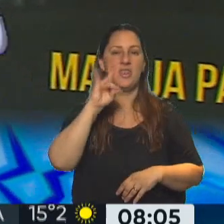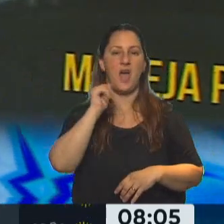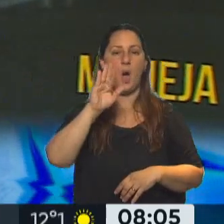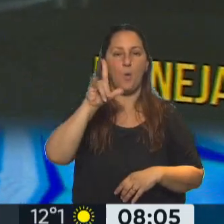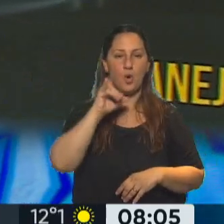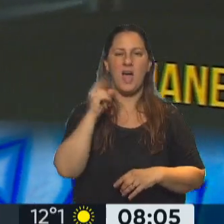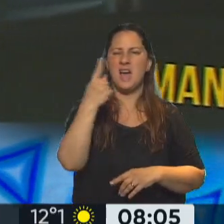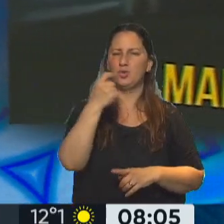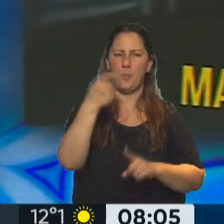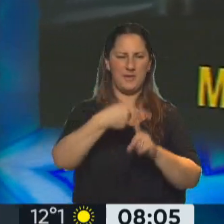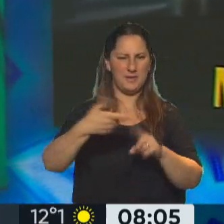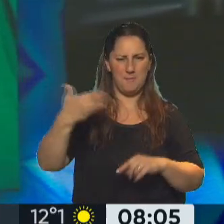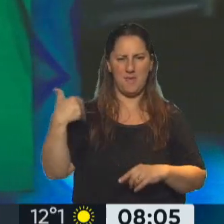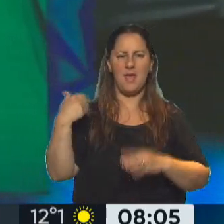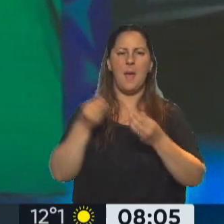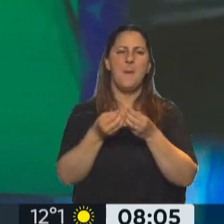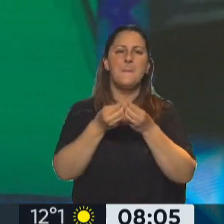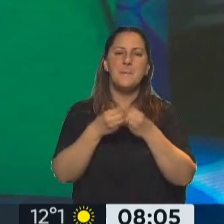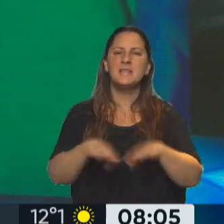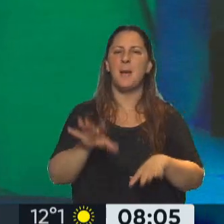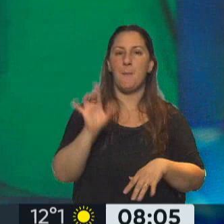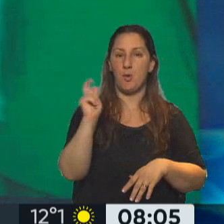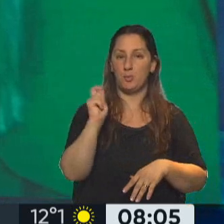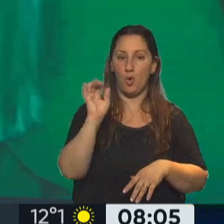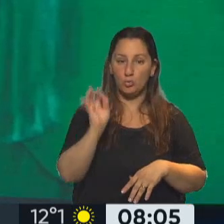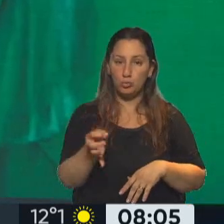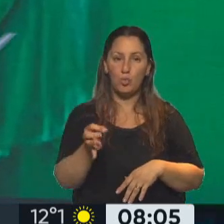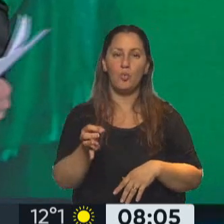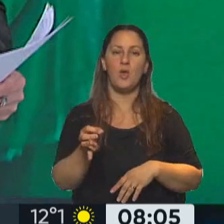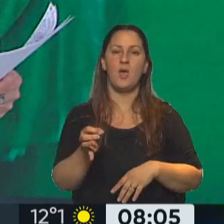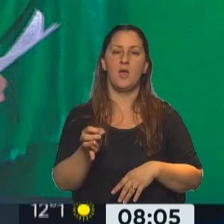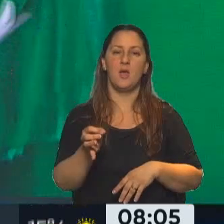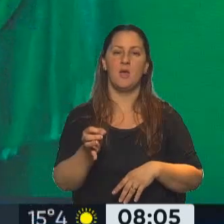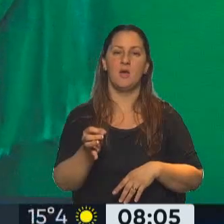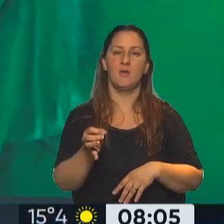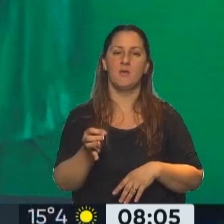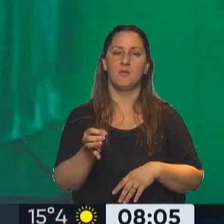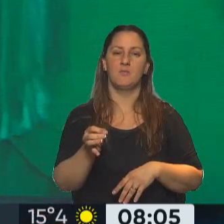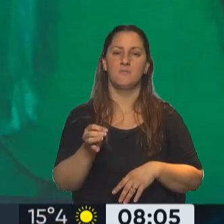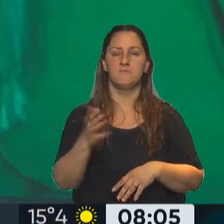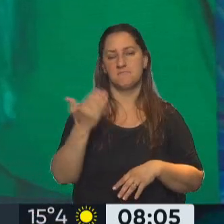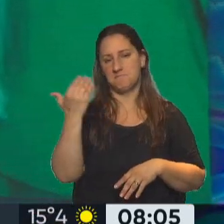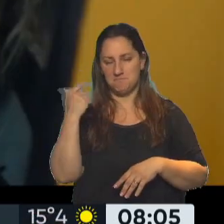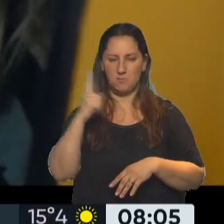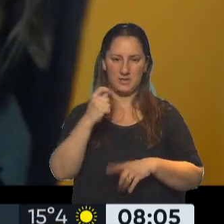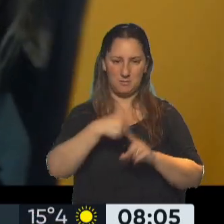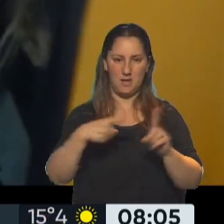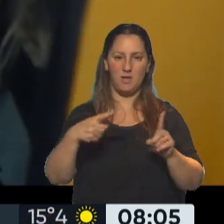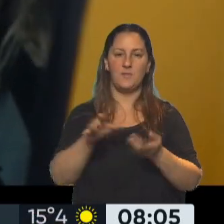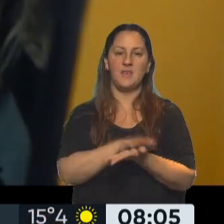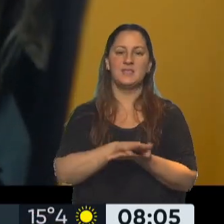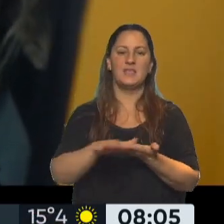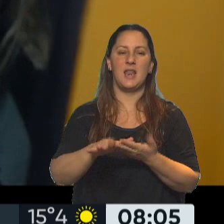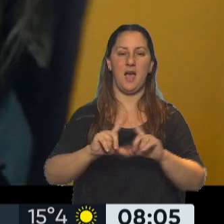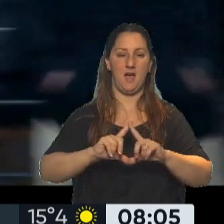y medio arrancábamos con octubre, o arrancábamos octubre no, hace un mes y medio teníamos un estreno que era La